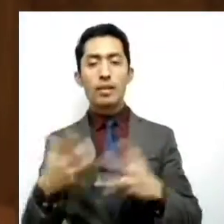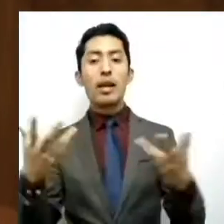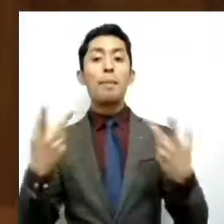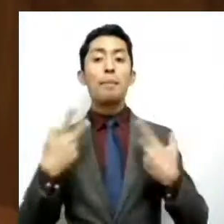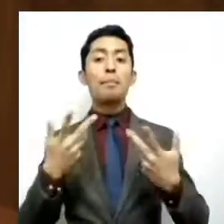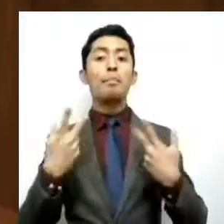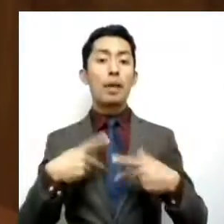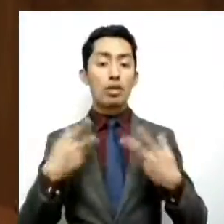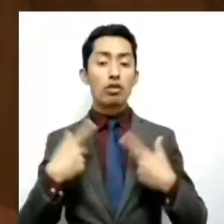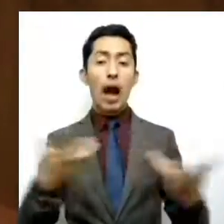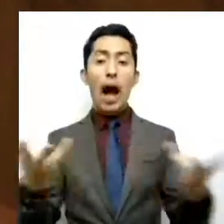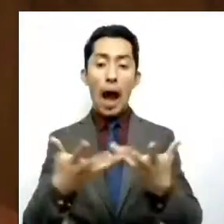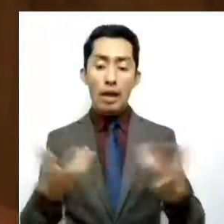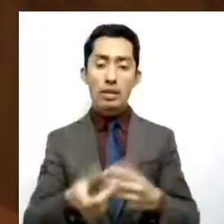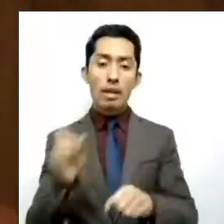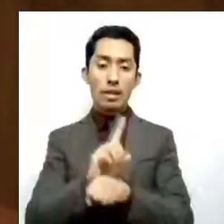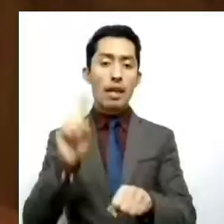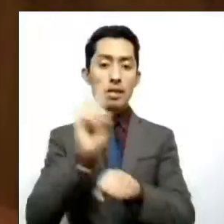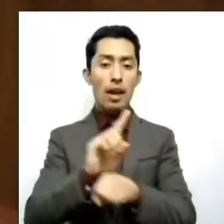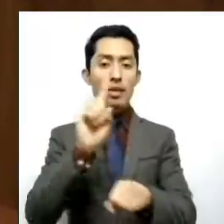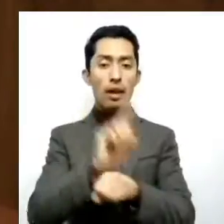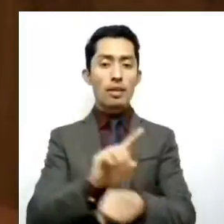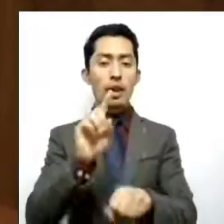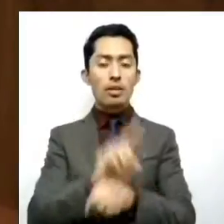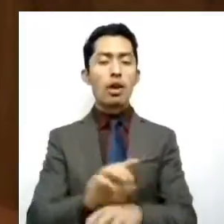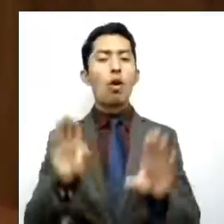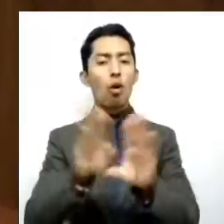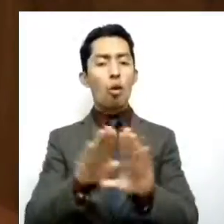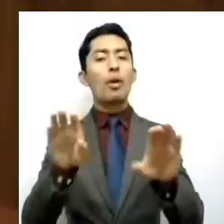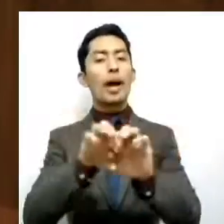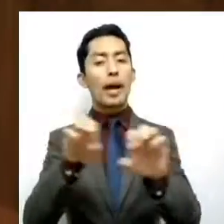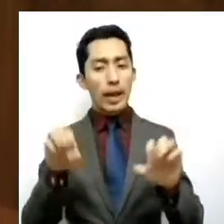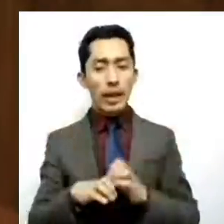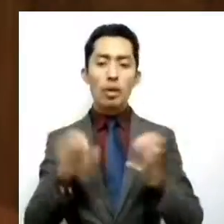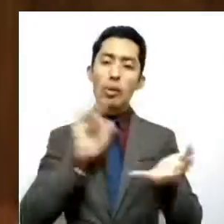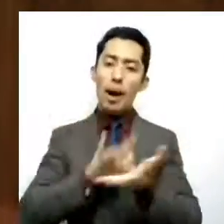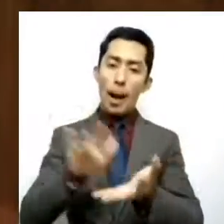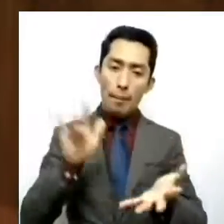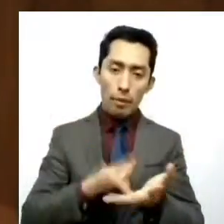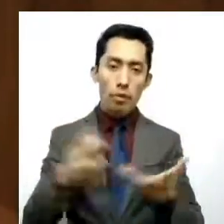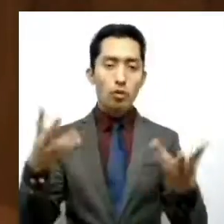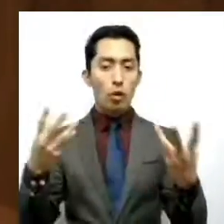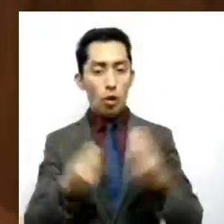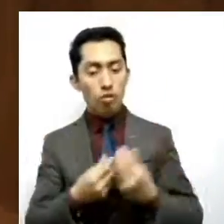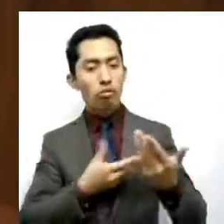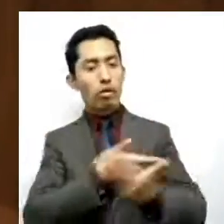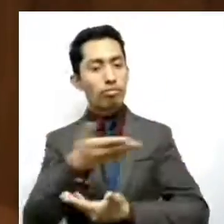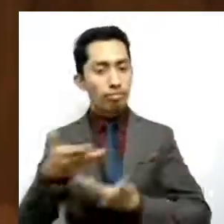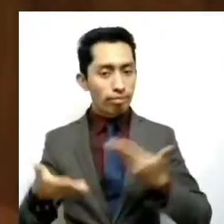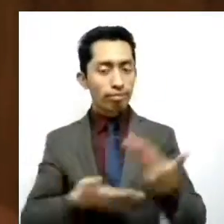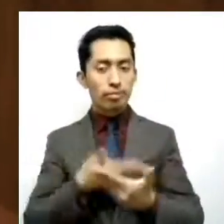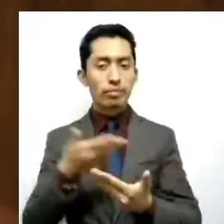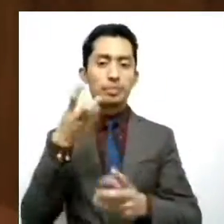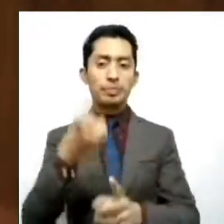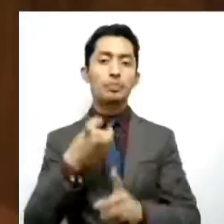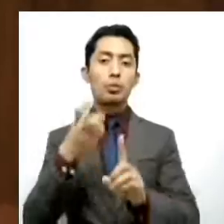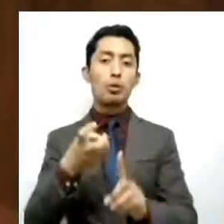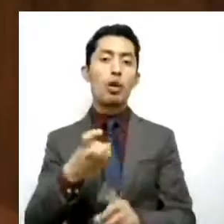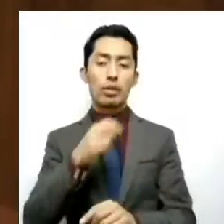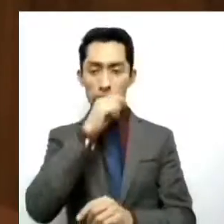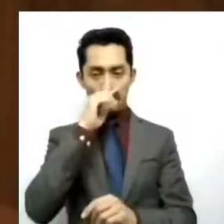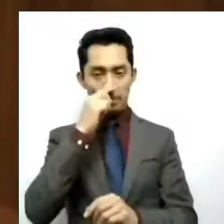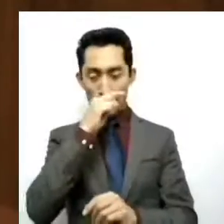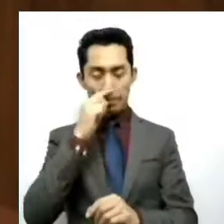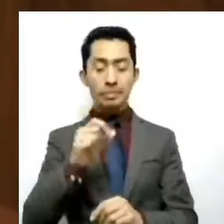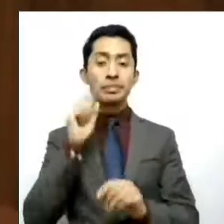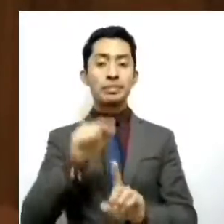se sustentan en la colaboración y el trabajo compartido. En este marco destacan aquellas que nos